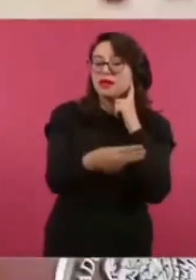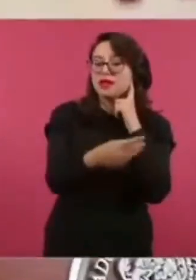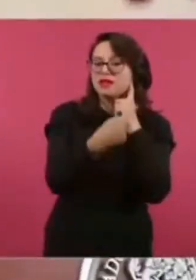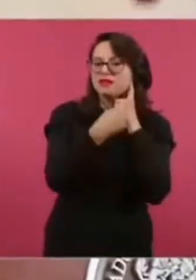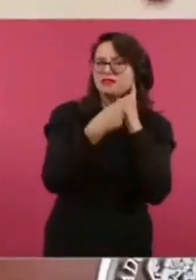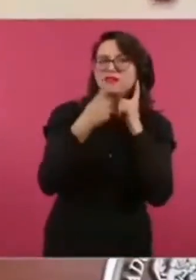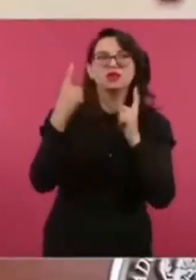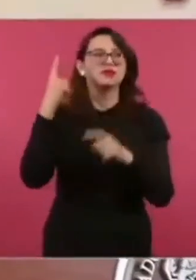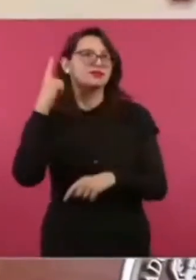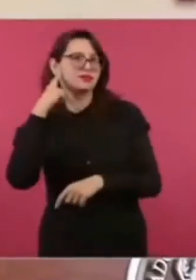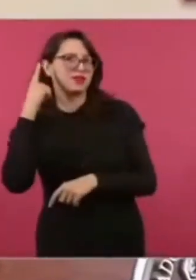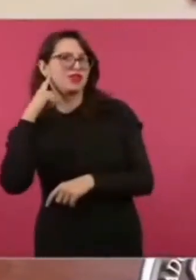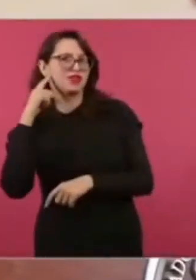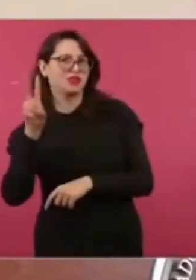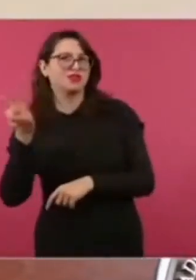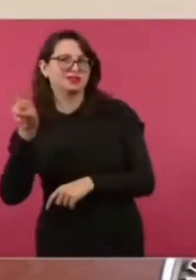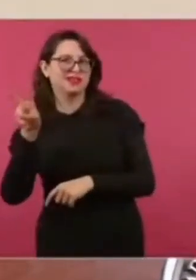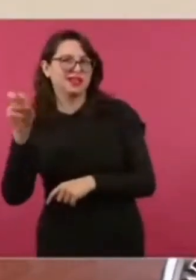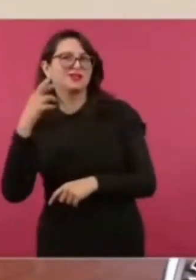Mejor los 200.